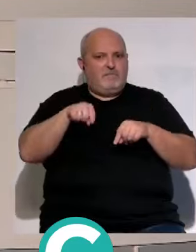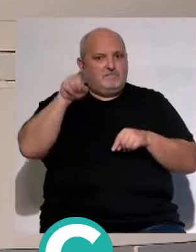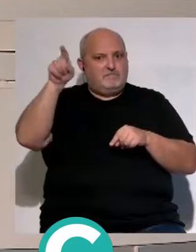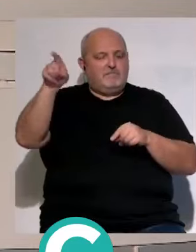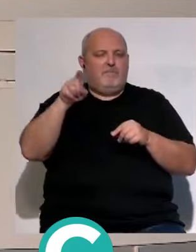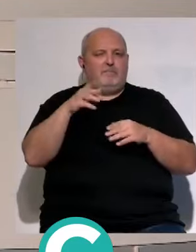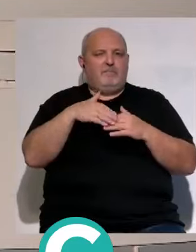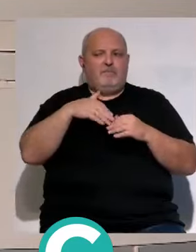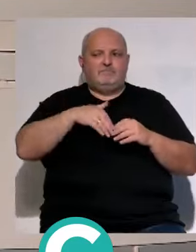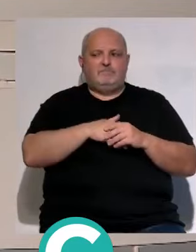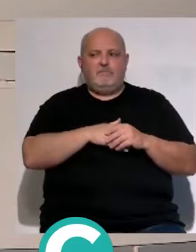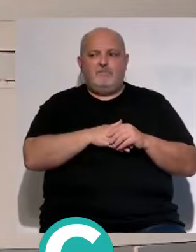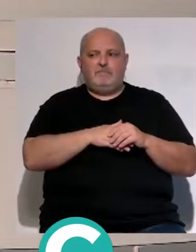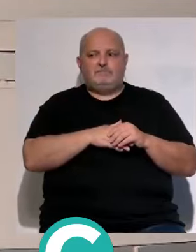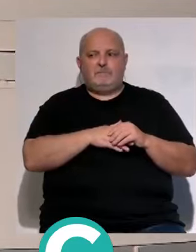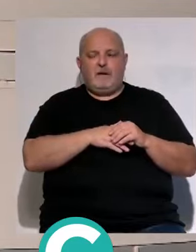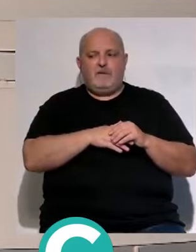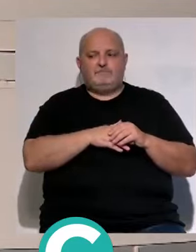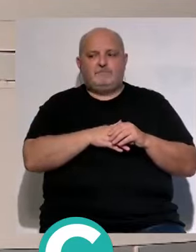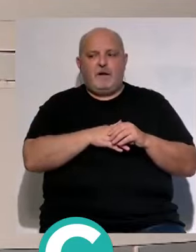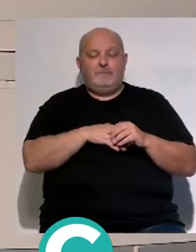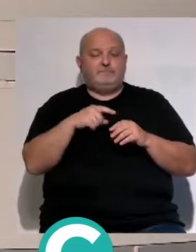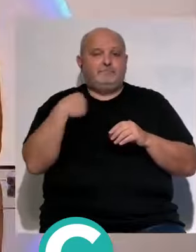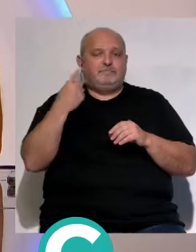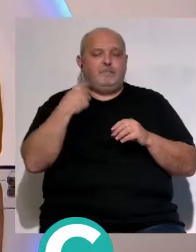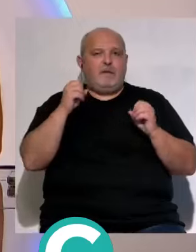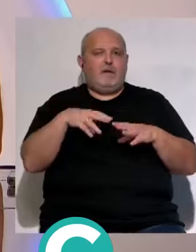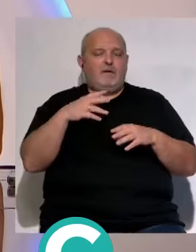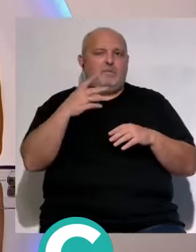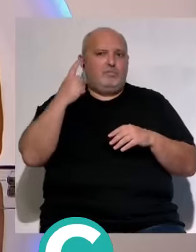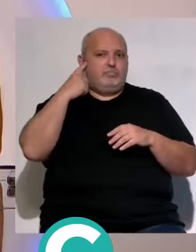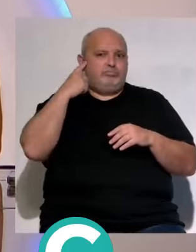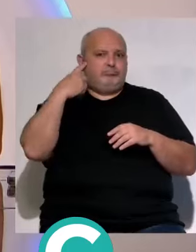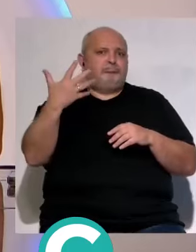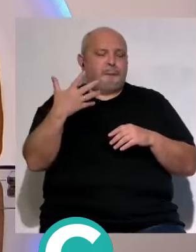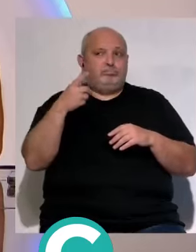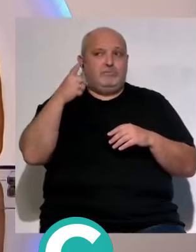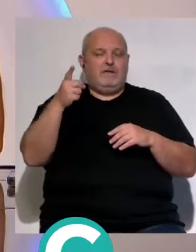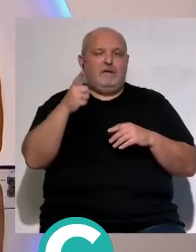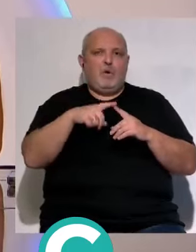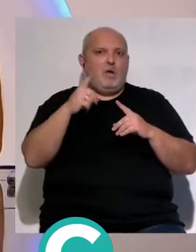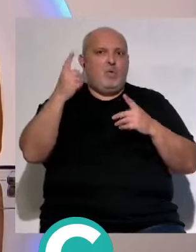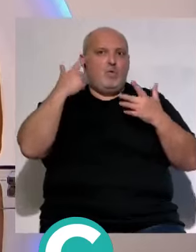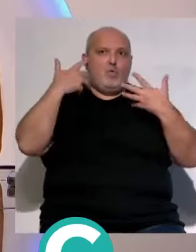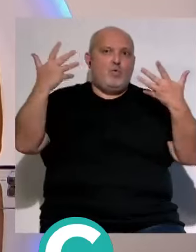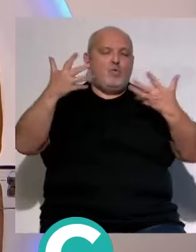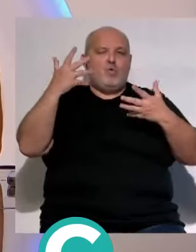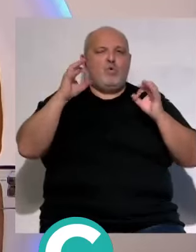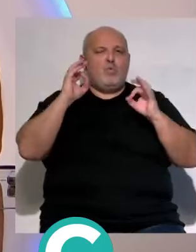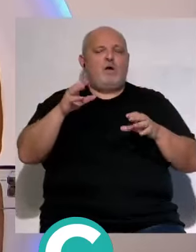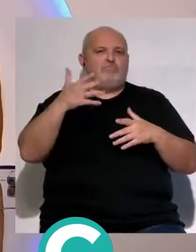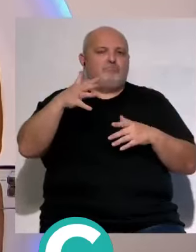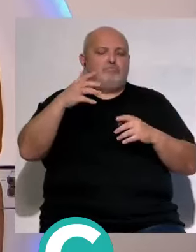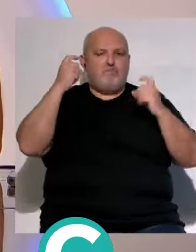a ser homenaje para Jorge para nosotros mágico es un mito pero es que allí es un ídolo es un dios es un